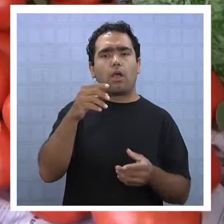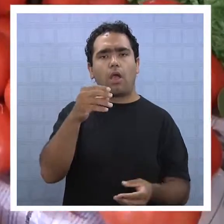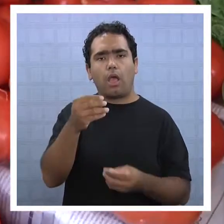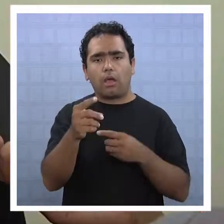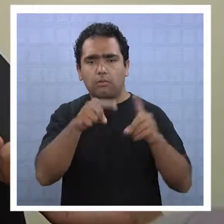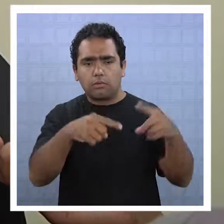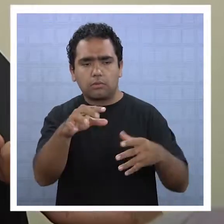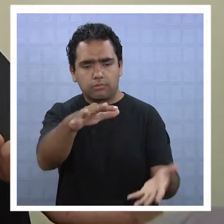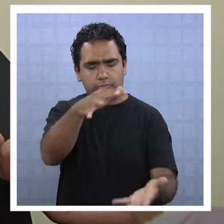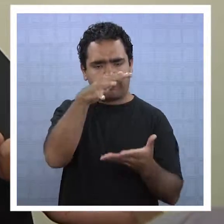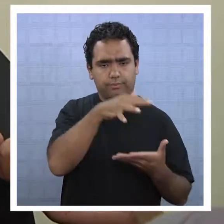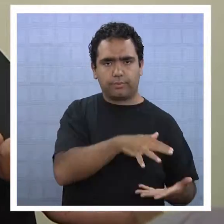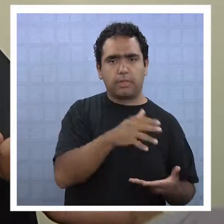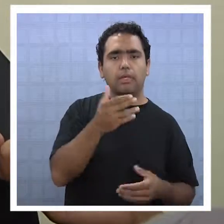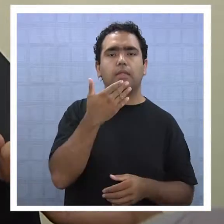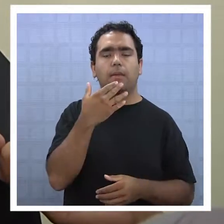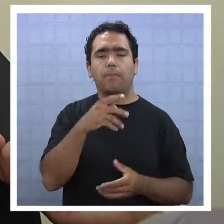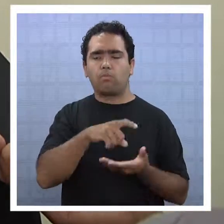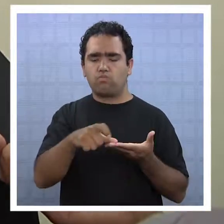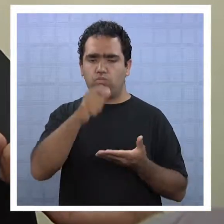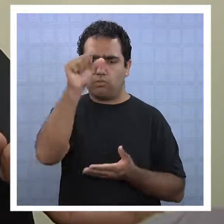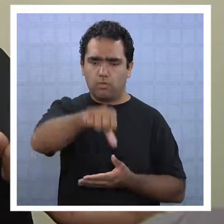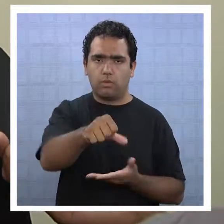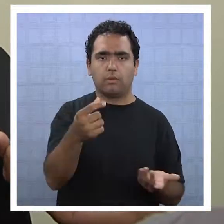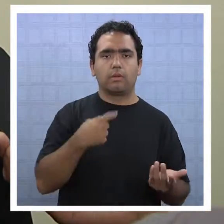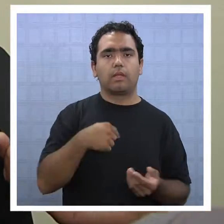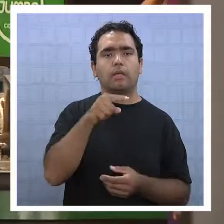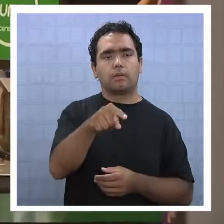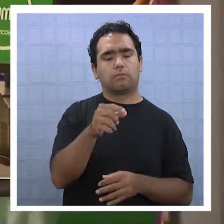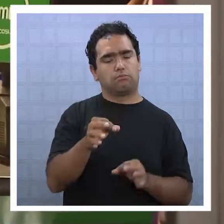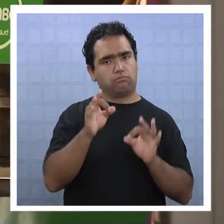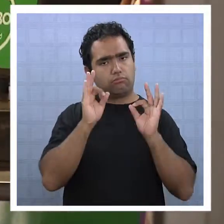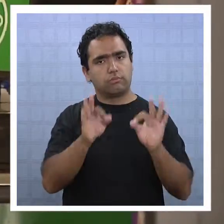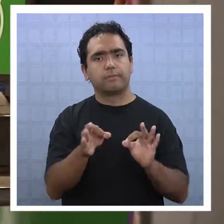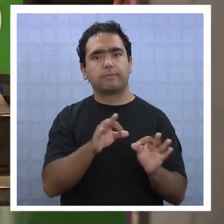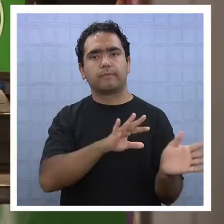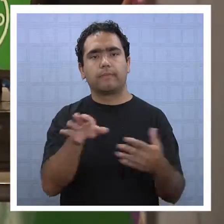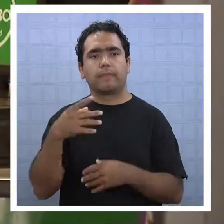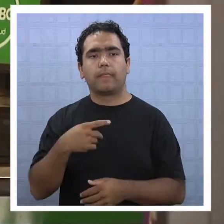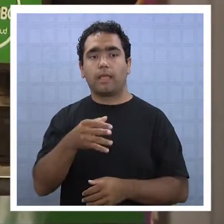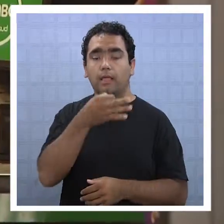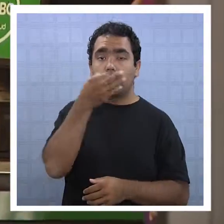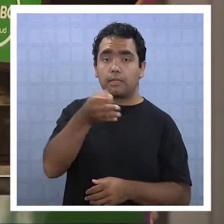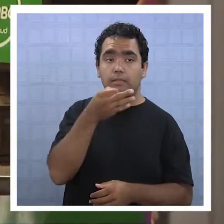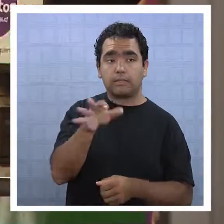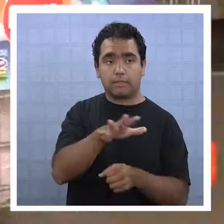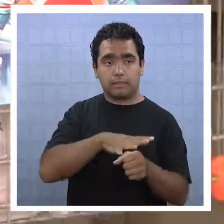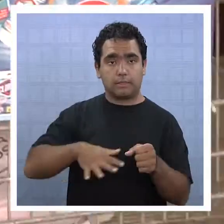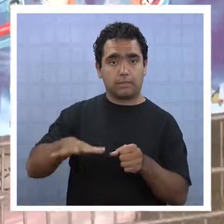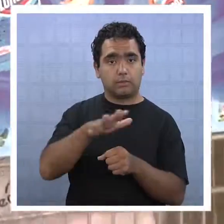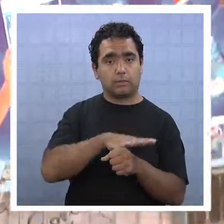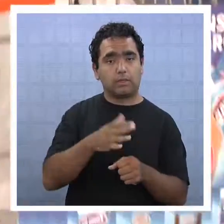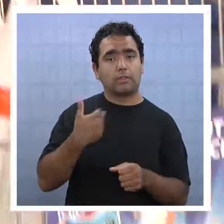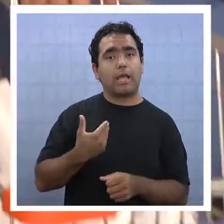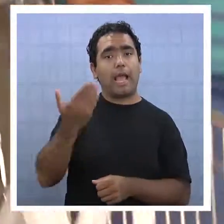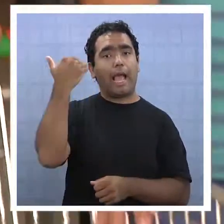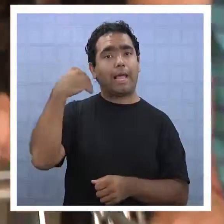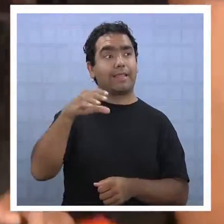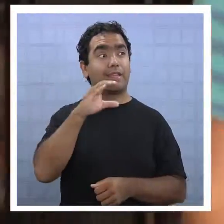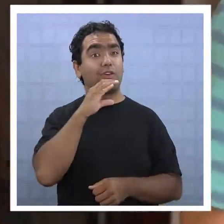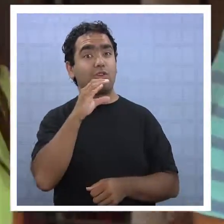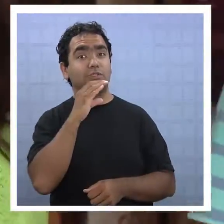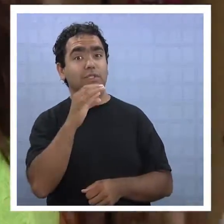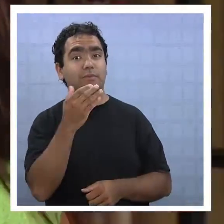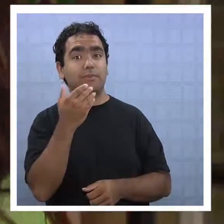y además que se pague con una multa. Acá tiene que haber una sanción ejemplificadora. Manifestaron que en hechos como el 27F o en los sismos de